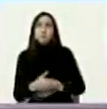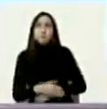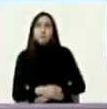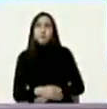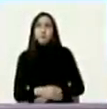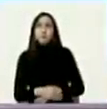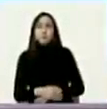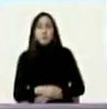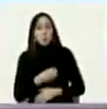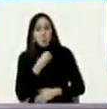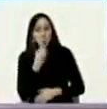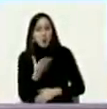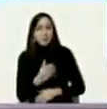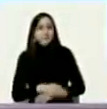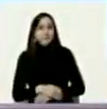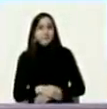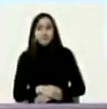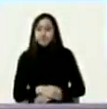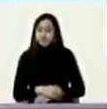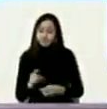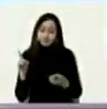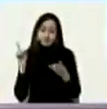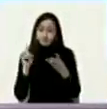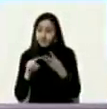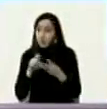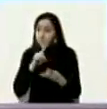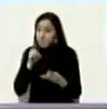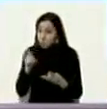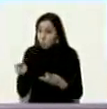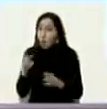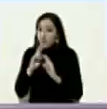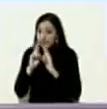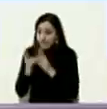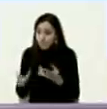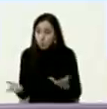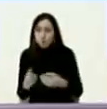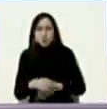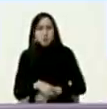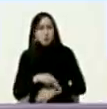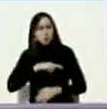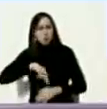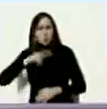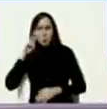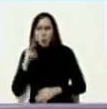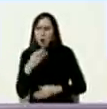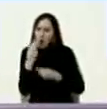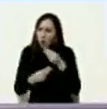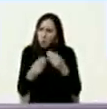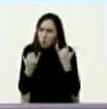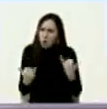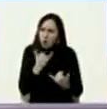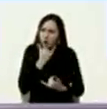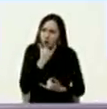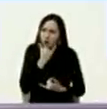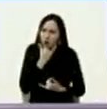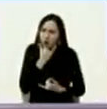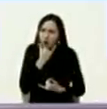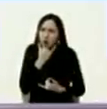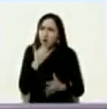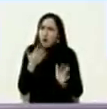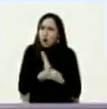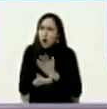bueno sobre la pregunta ¿qué visión tenemos de lo que está ocurriendo en